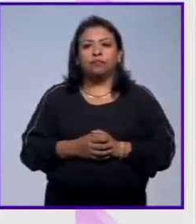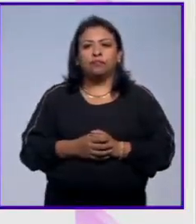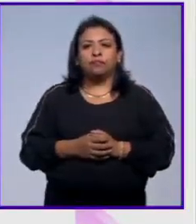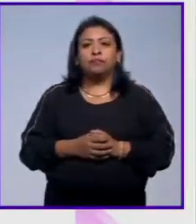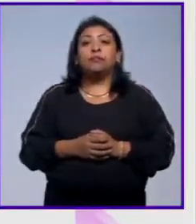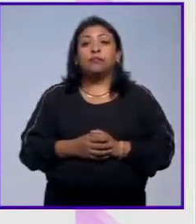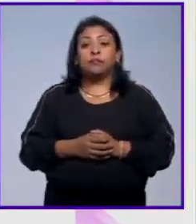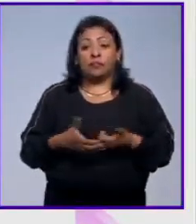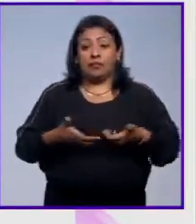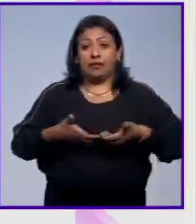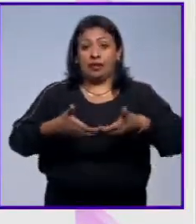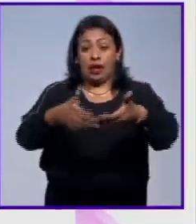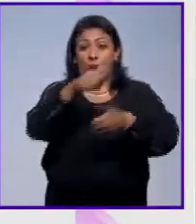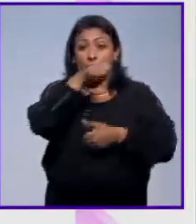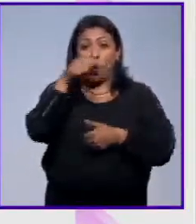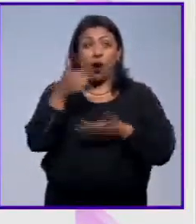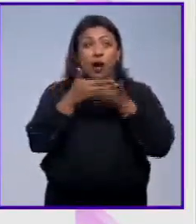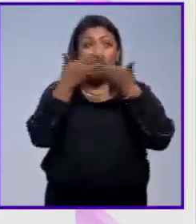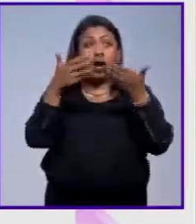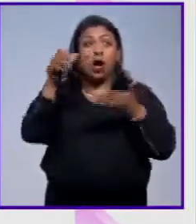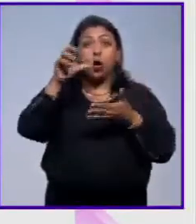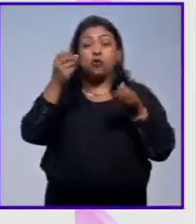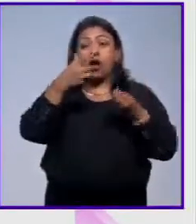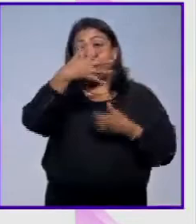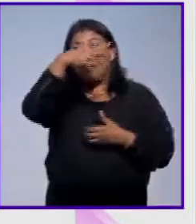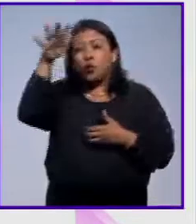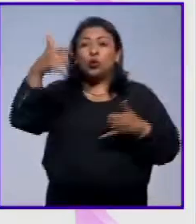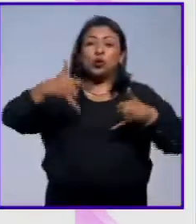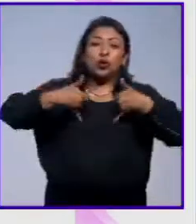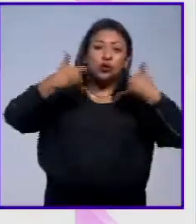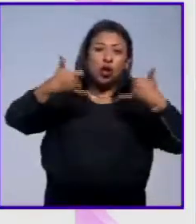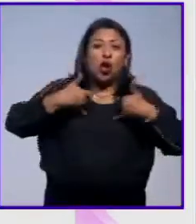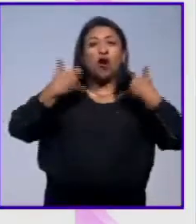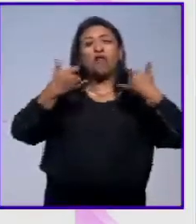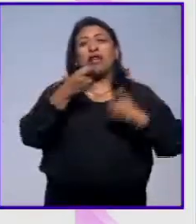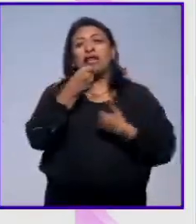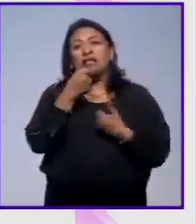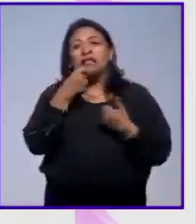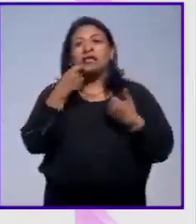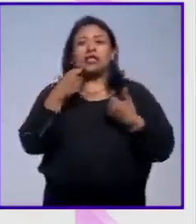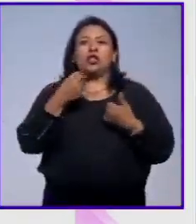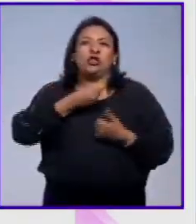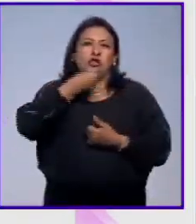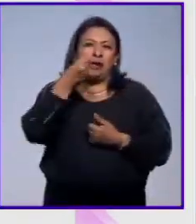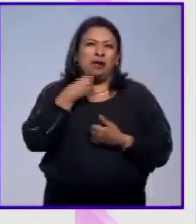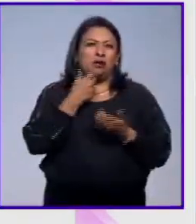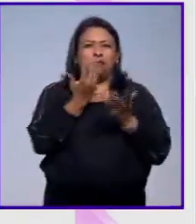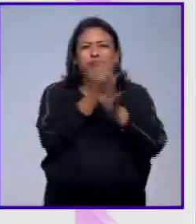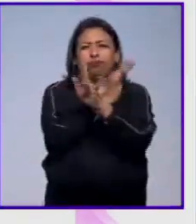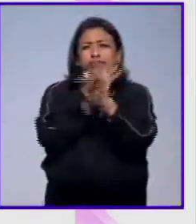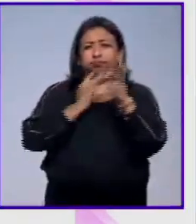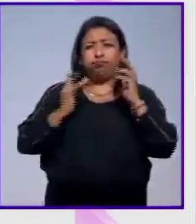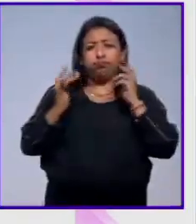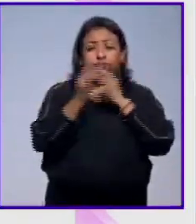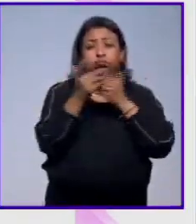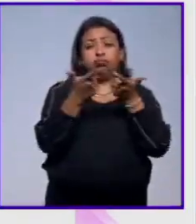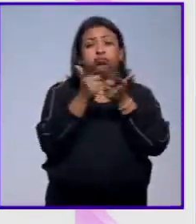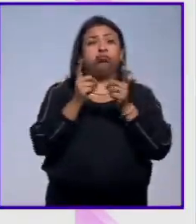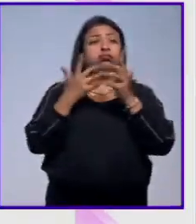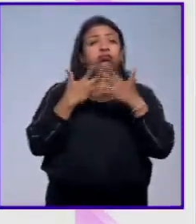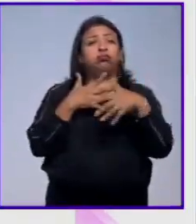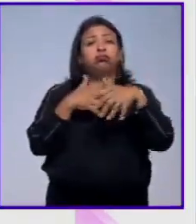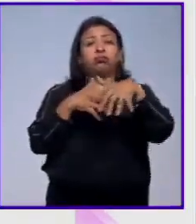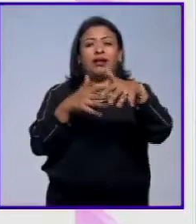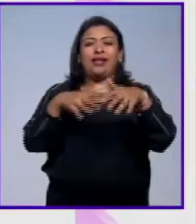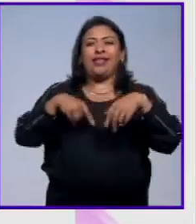la avenida Juárez ahora está llena de adultos jóvenes niños y personas de la tercera edad en grupos caminan en frente de